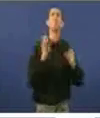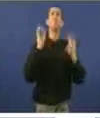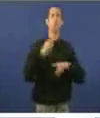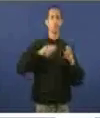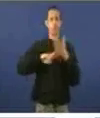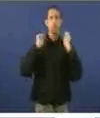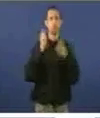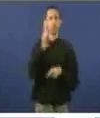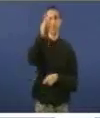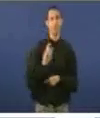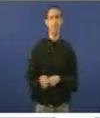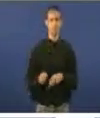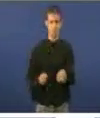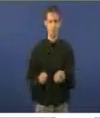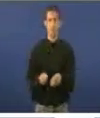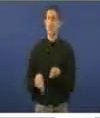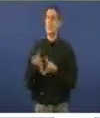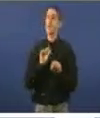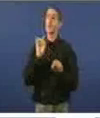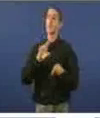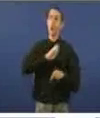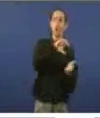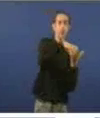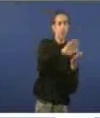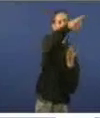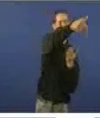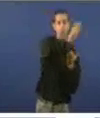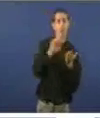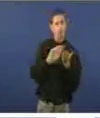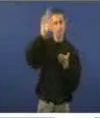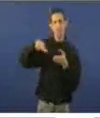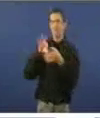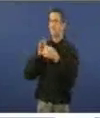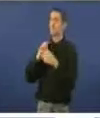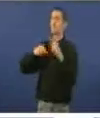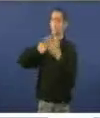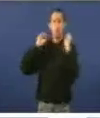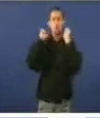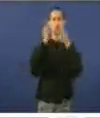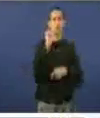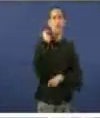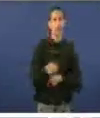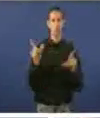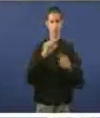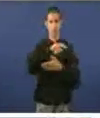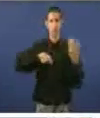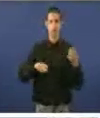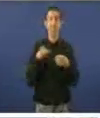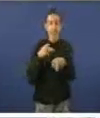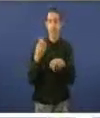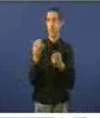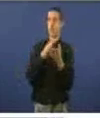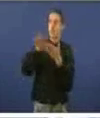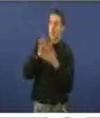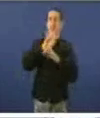non é un cargo elexido por ninguna outra institución, sino nomeado digitalmente polo goberno, teña que clarificar estes feitos no seu